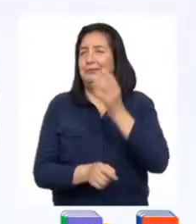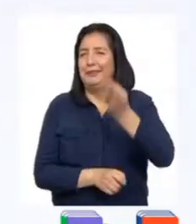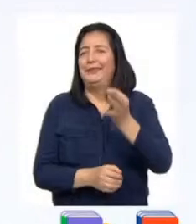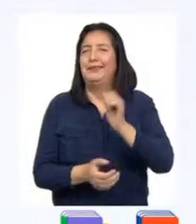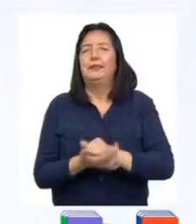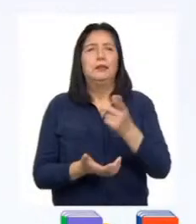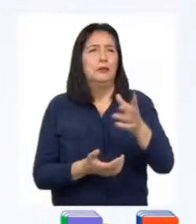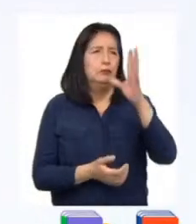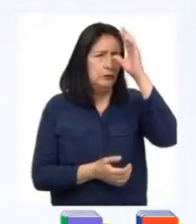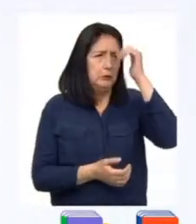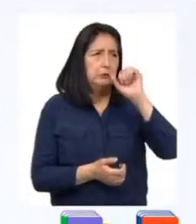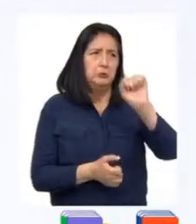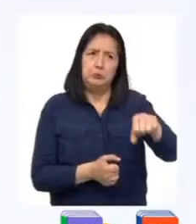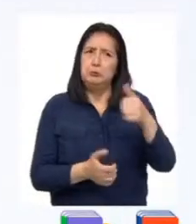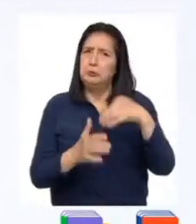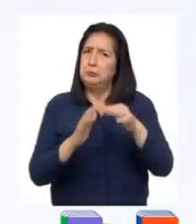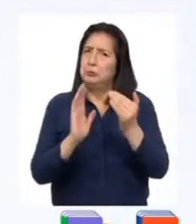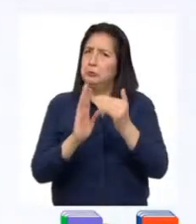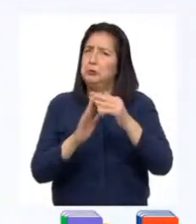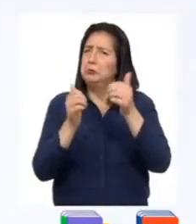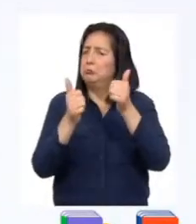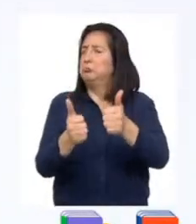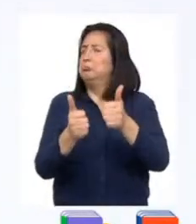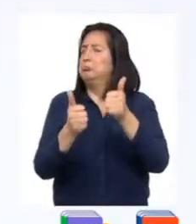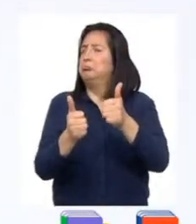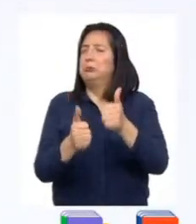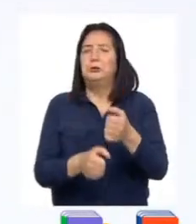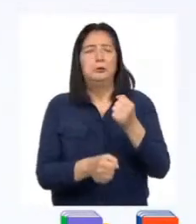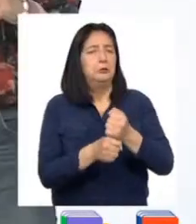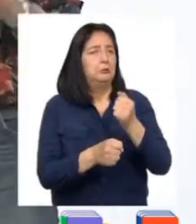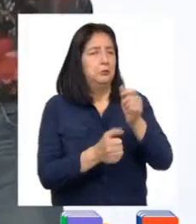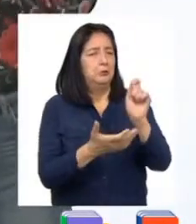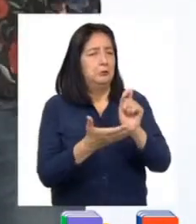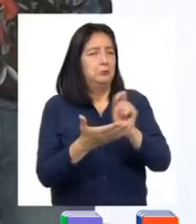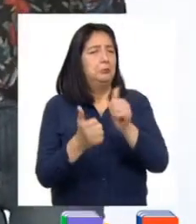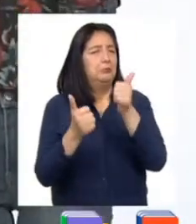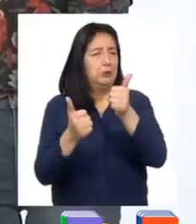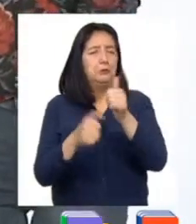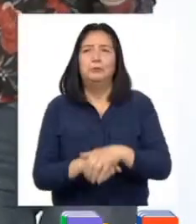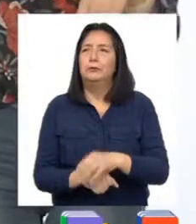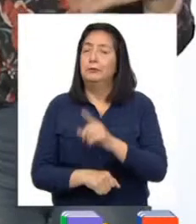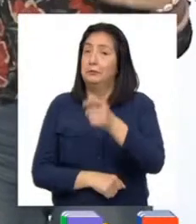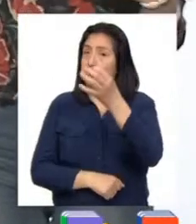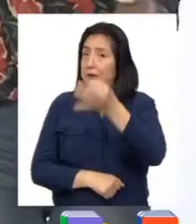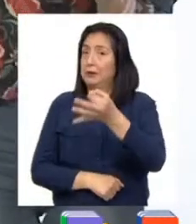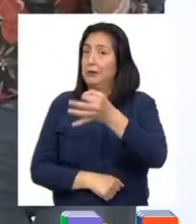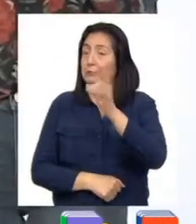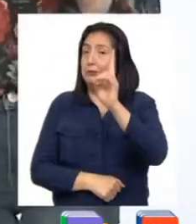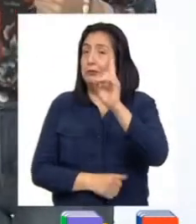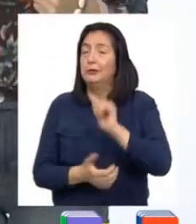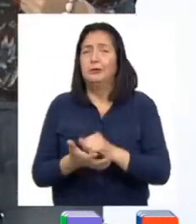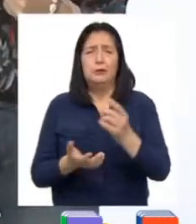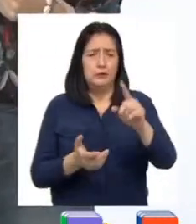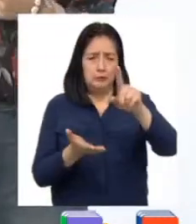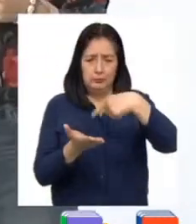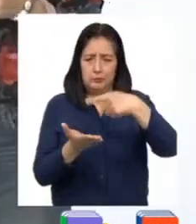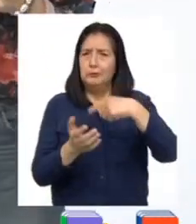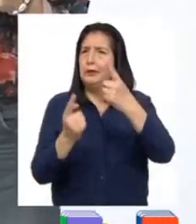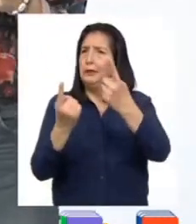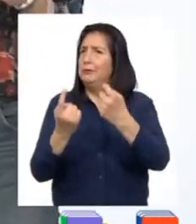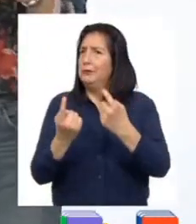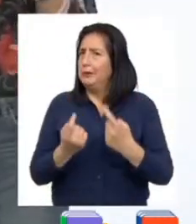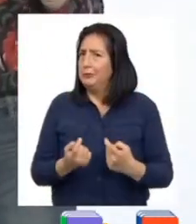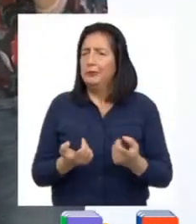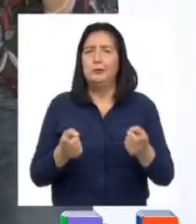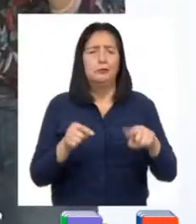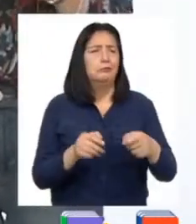las chicas y chicos en casa han hecho un excelente trabajo. ¿Verdad, profesora? También nos enviaron una pregunta durante el